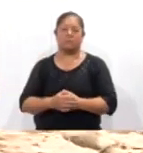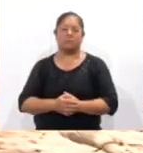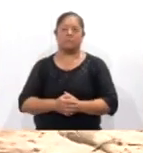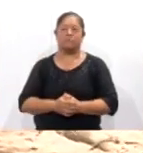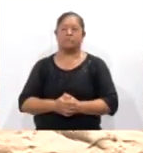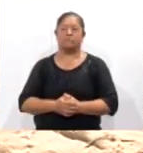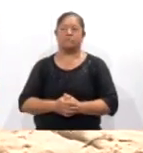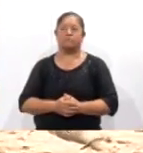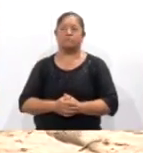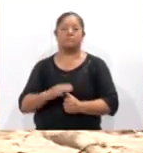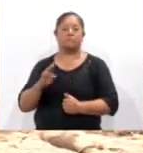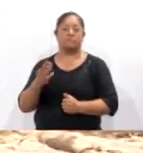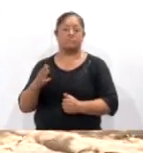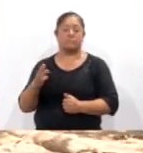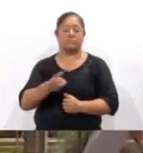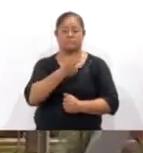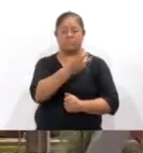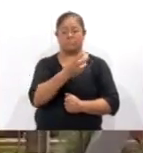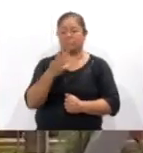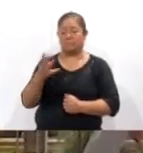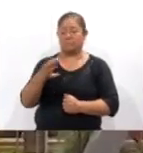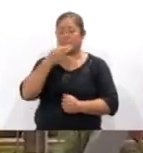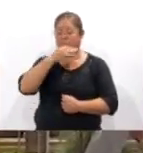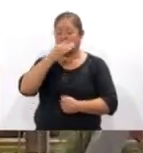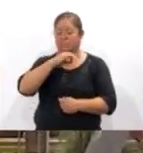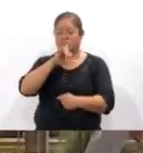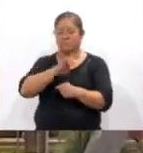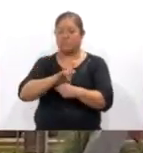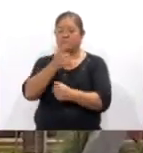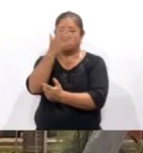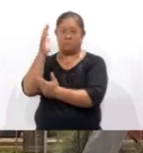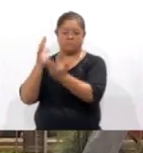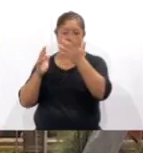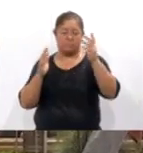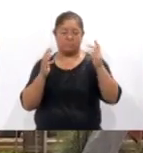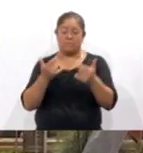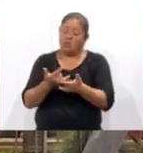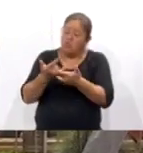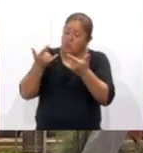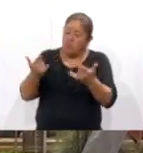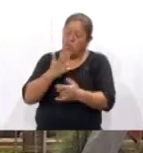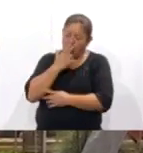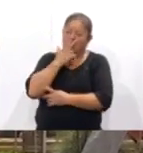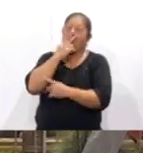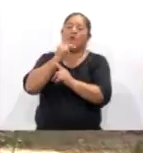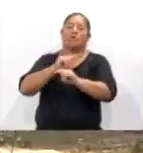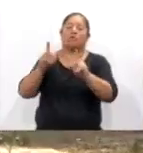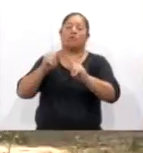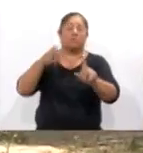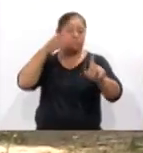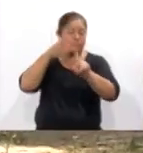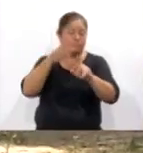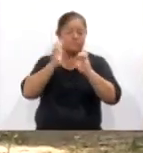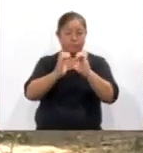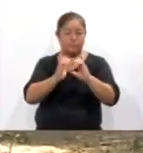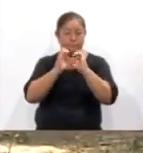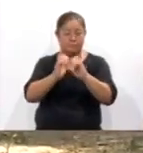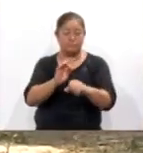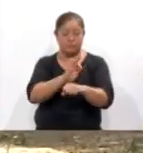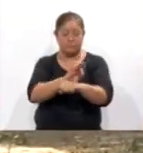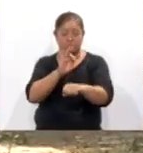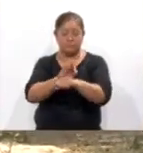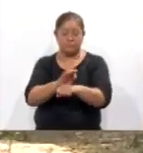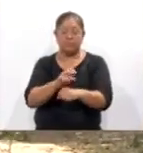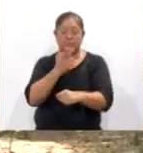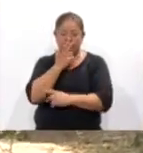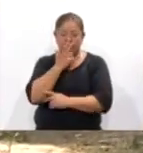El 3 y 4 de mayo se llevará a cabo el festival Los Árboles Emblemáticos de Tlaxcala, con el objetivo de cuidar, proteger y preservar